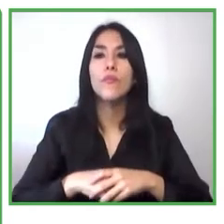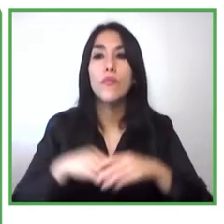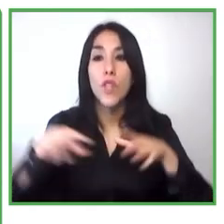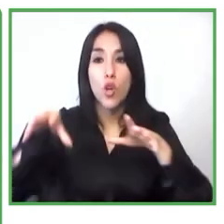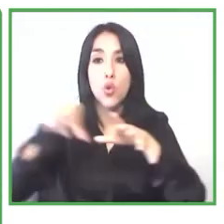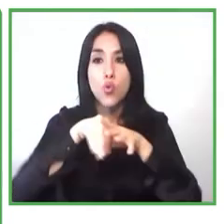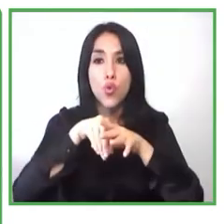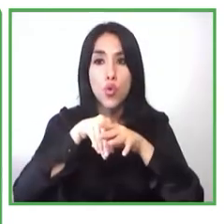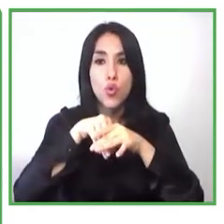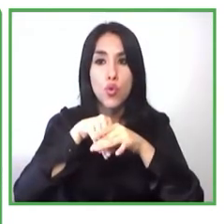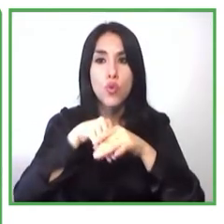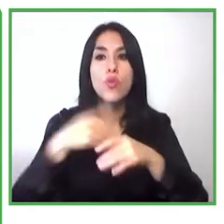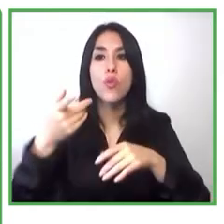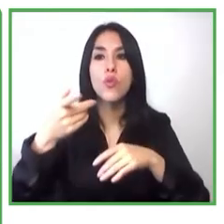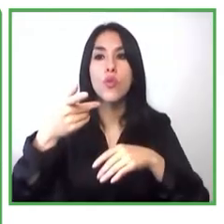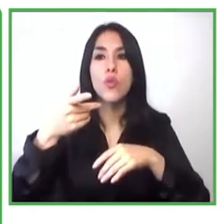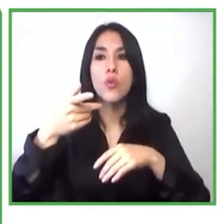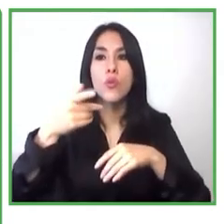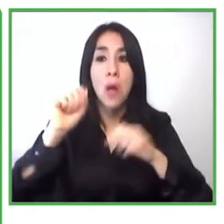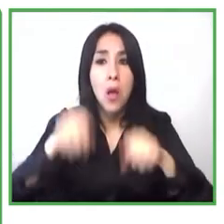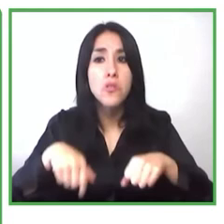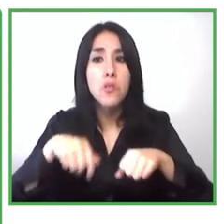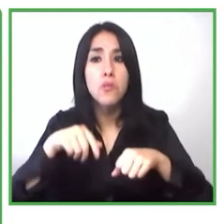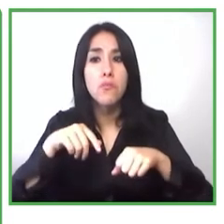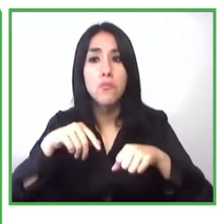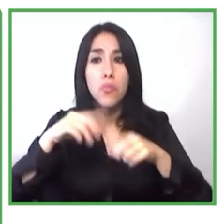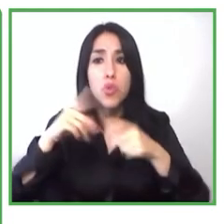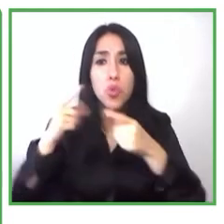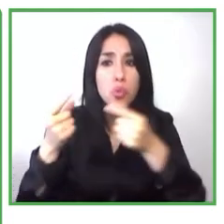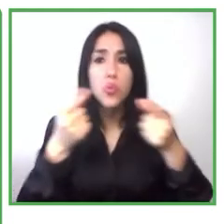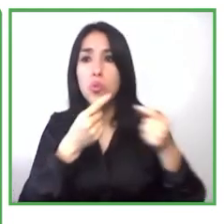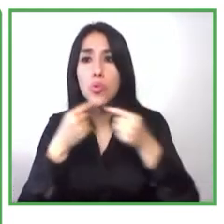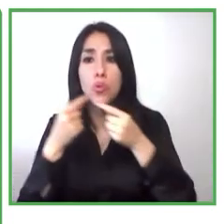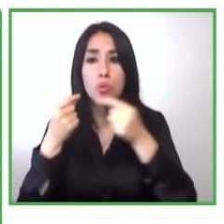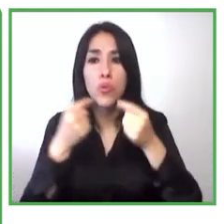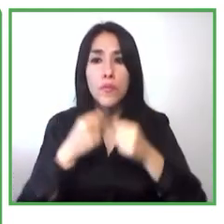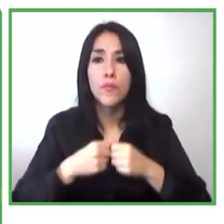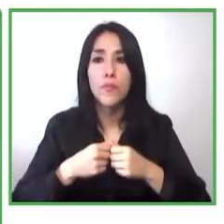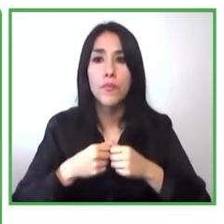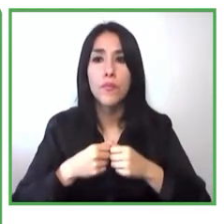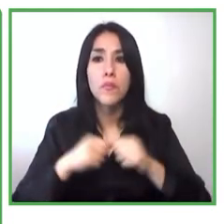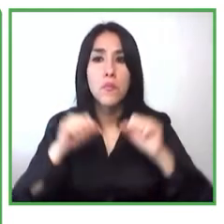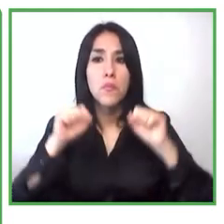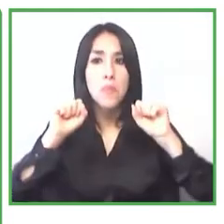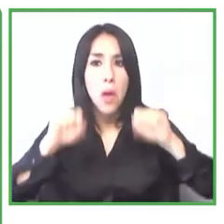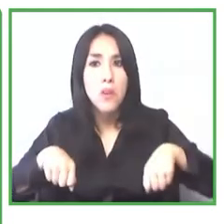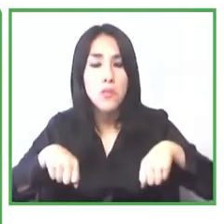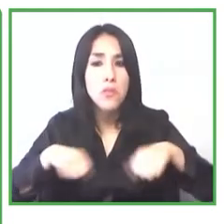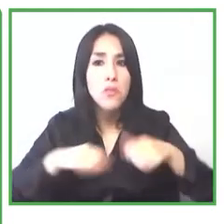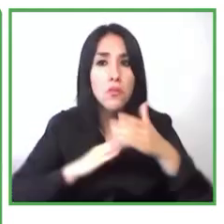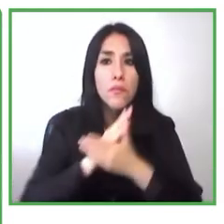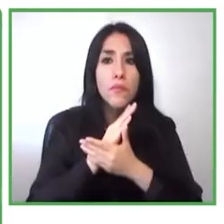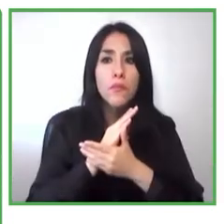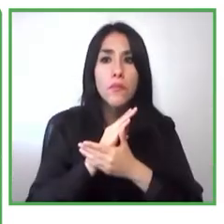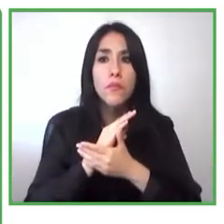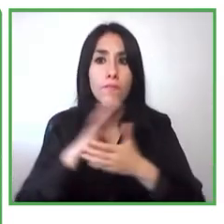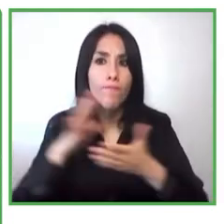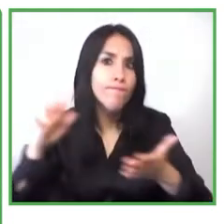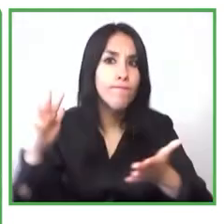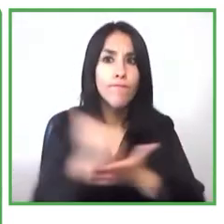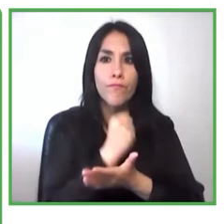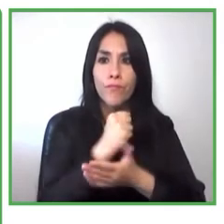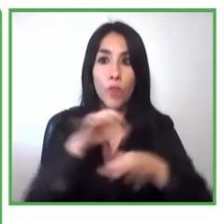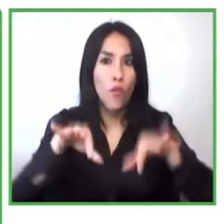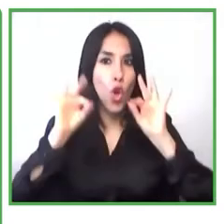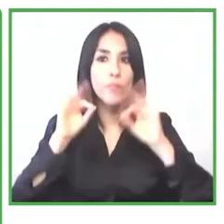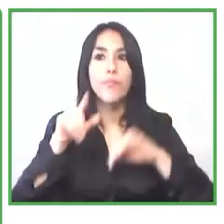emprendimientos que les permitan tener un ingreso y que sean sostenibles en el tiempo para ello el proyecto se dividió en tres